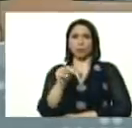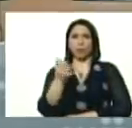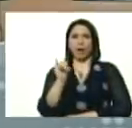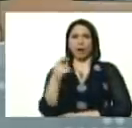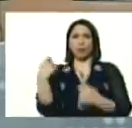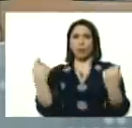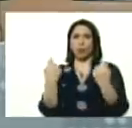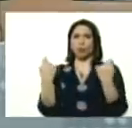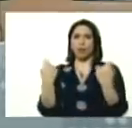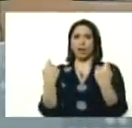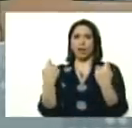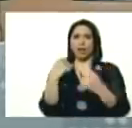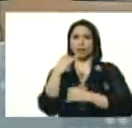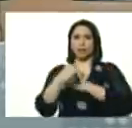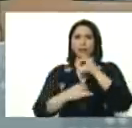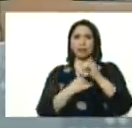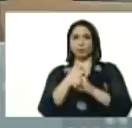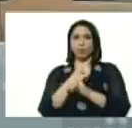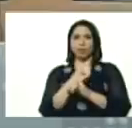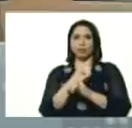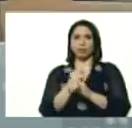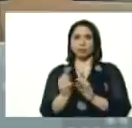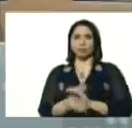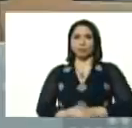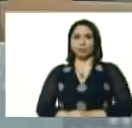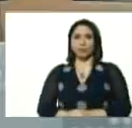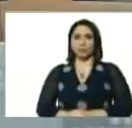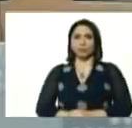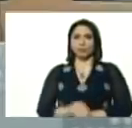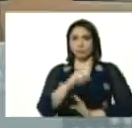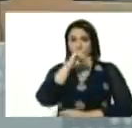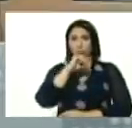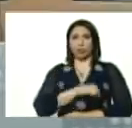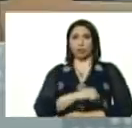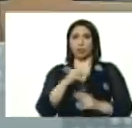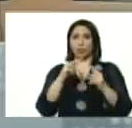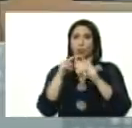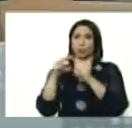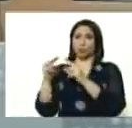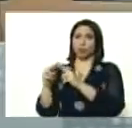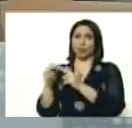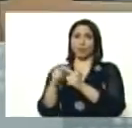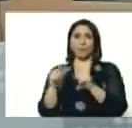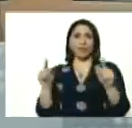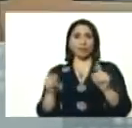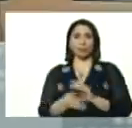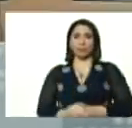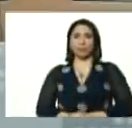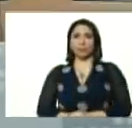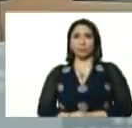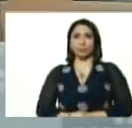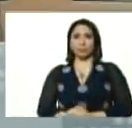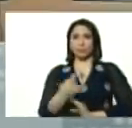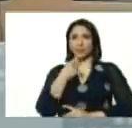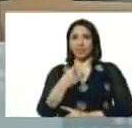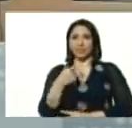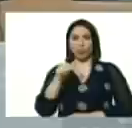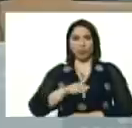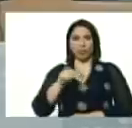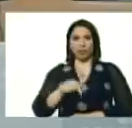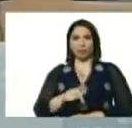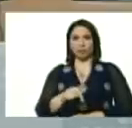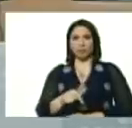una jornada internacional, me gustaría conocerla, pero, les digo desde aquí,